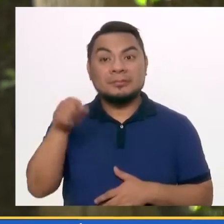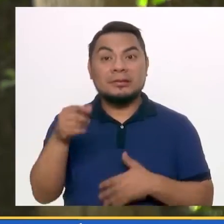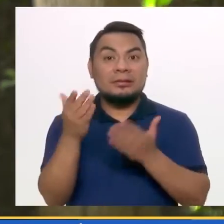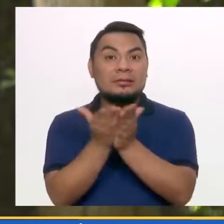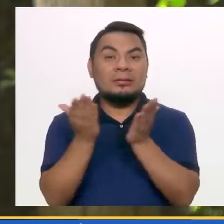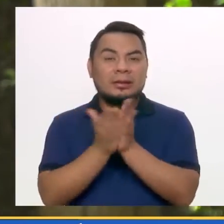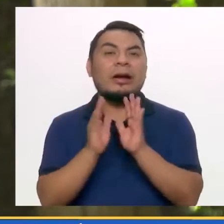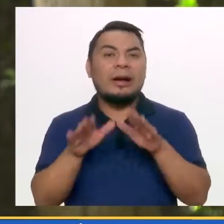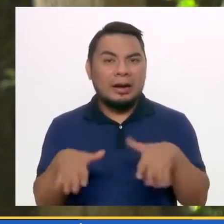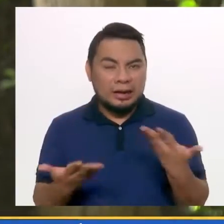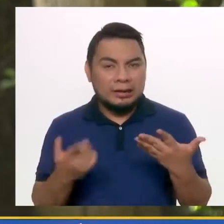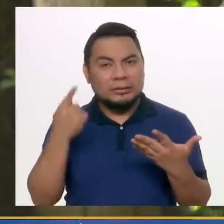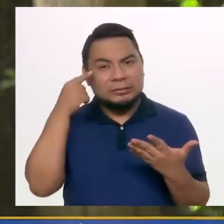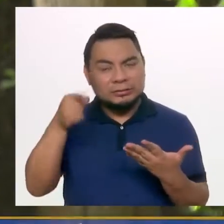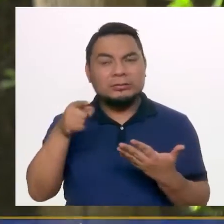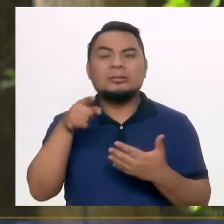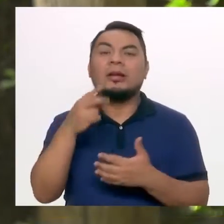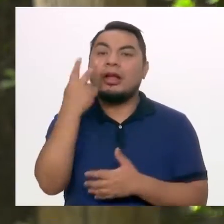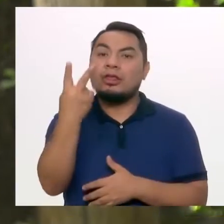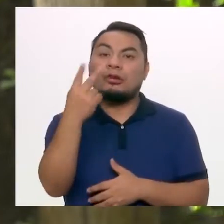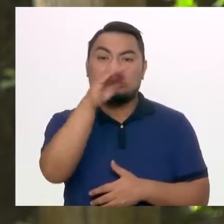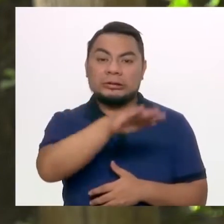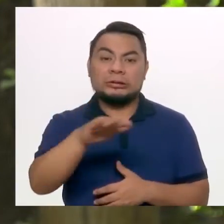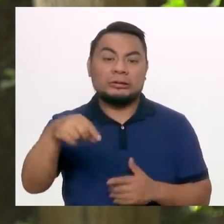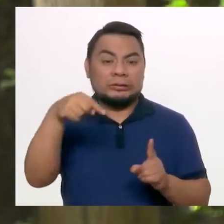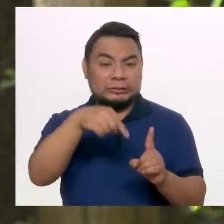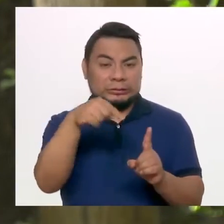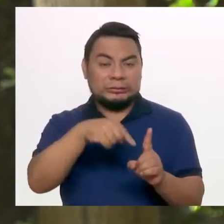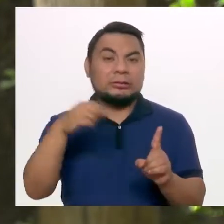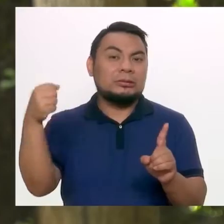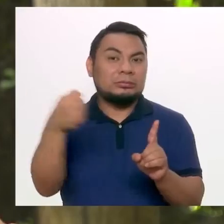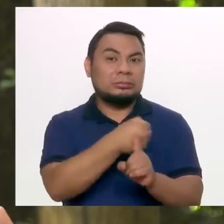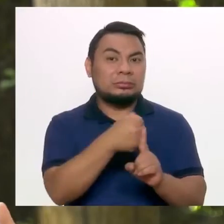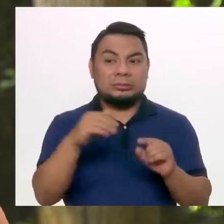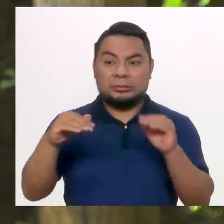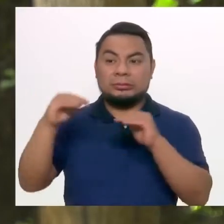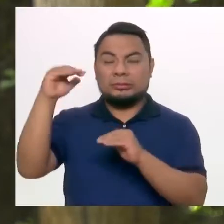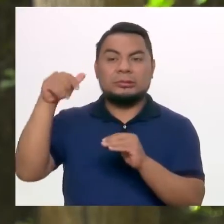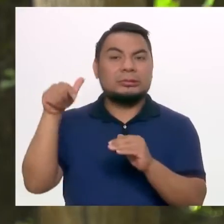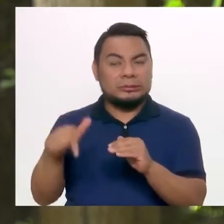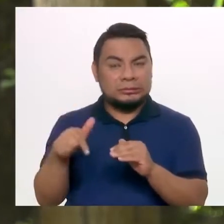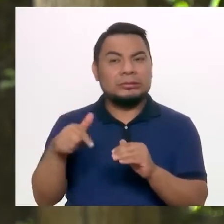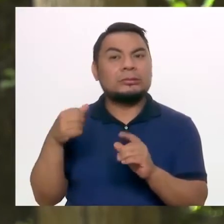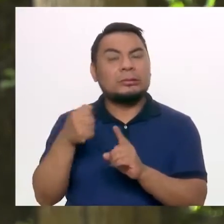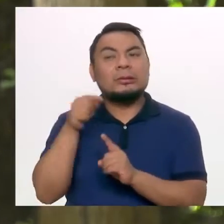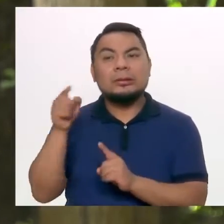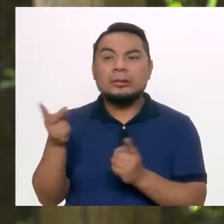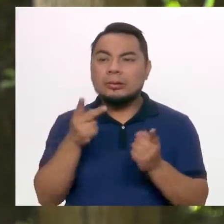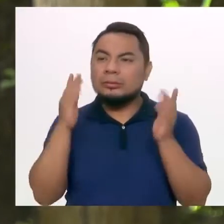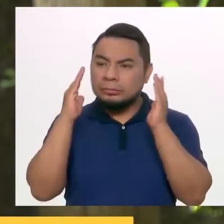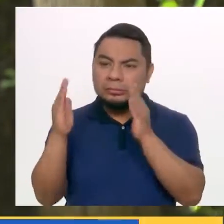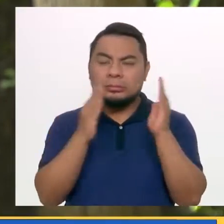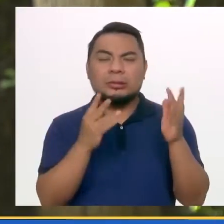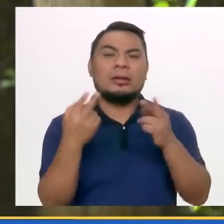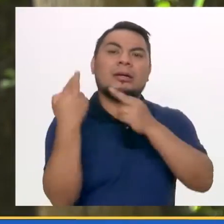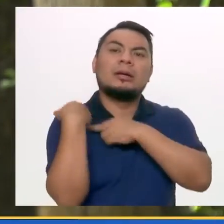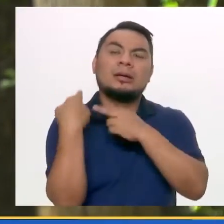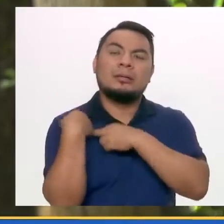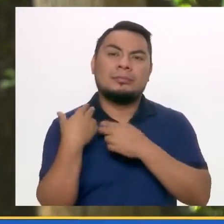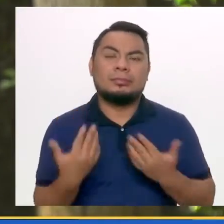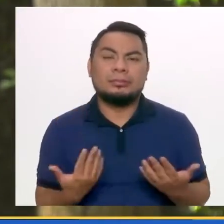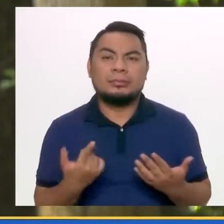en la escuela hay un tratamiento porque son dos niños o varios niños contra otros donde hay mucha